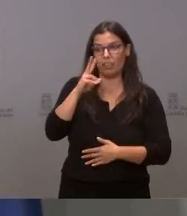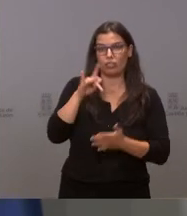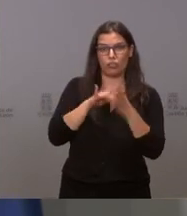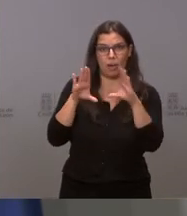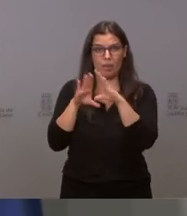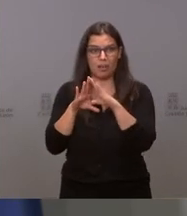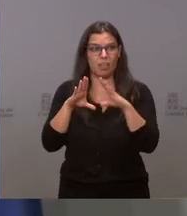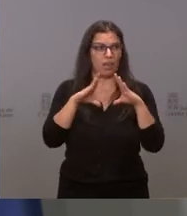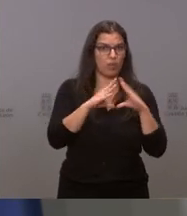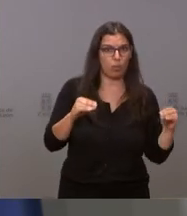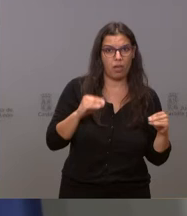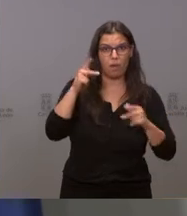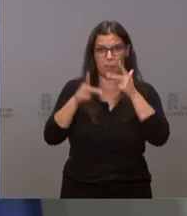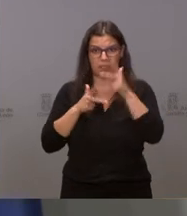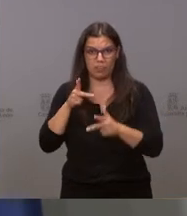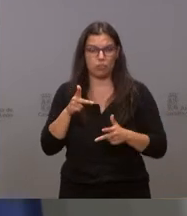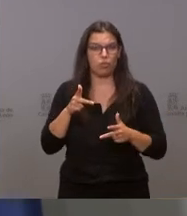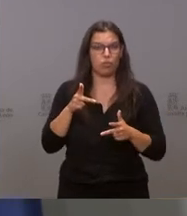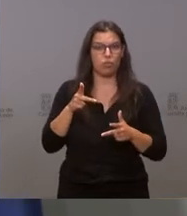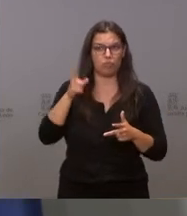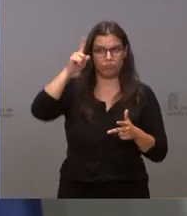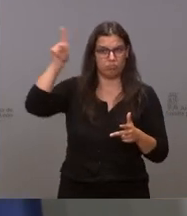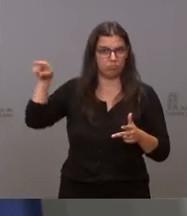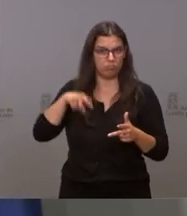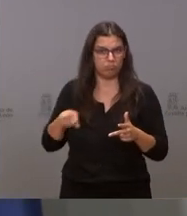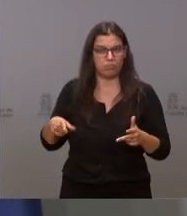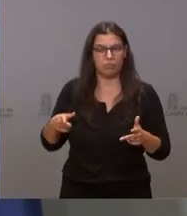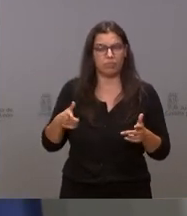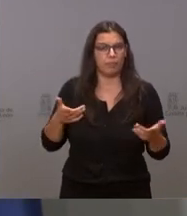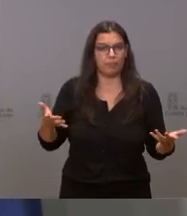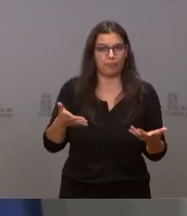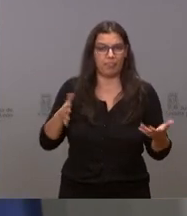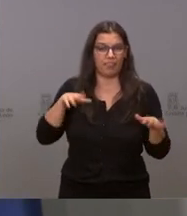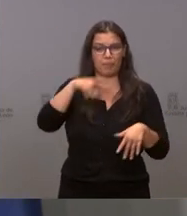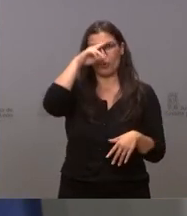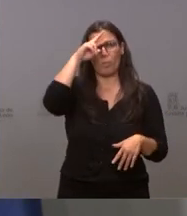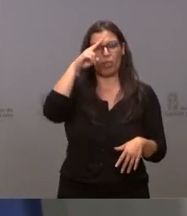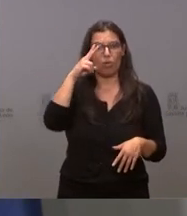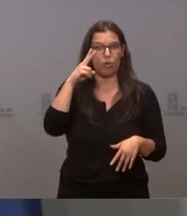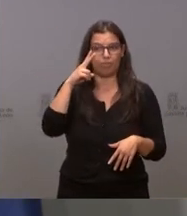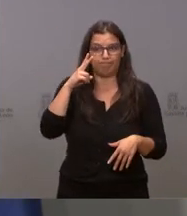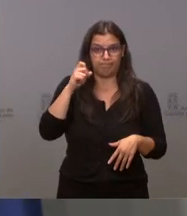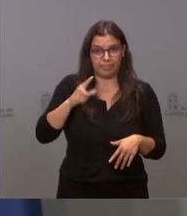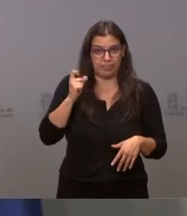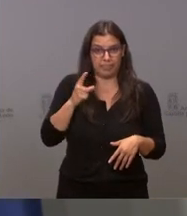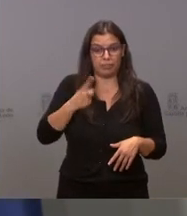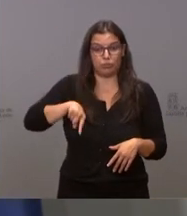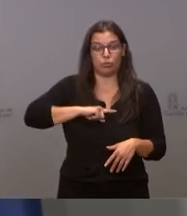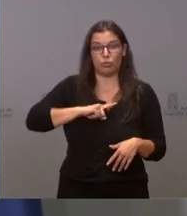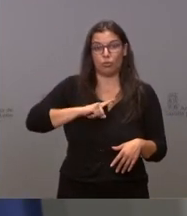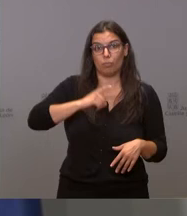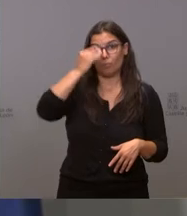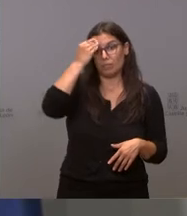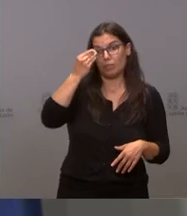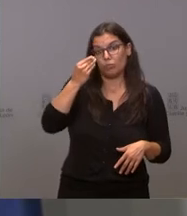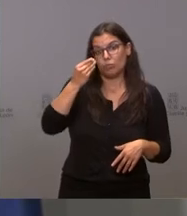ha ocurrido en Andalucía, ha ocurrido en el País Vasco. Y es una preocupación constante. Nosotros esperamos que el Gobierno